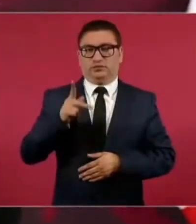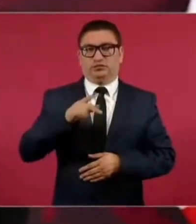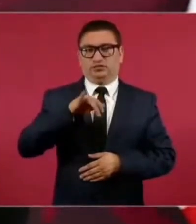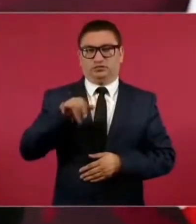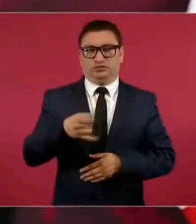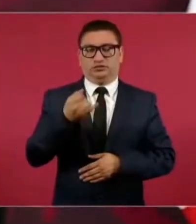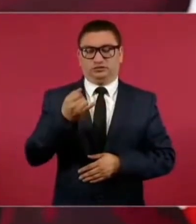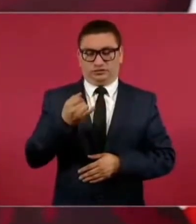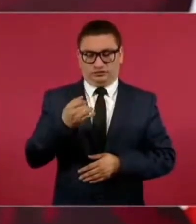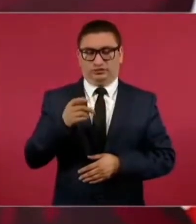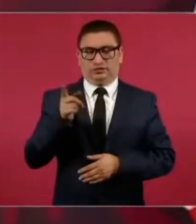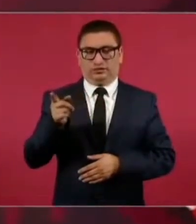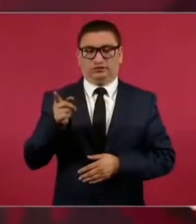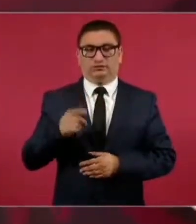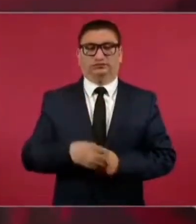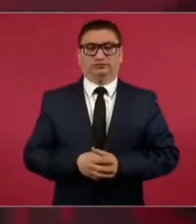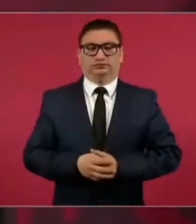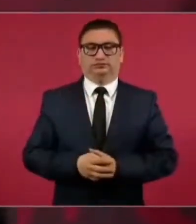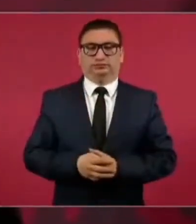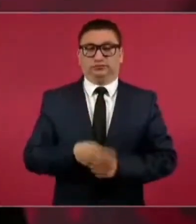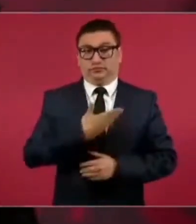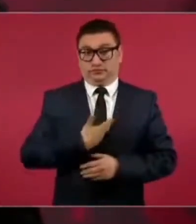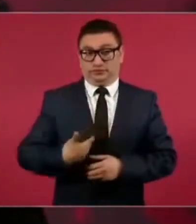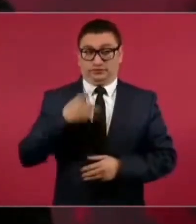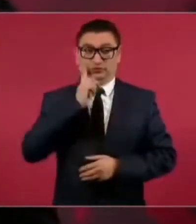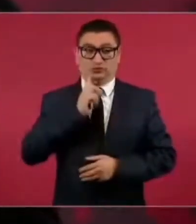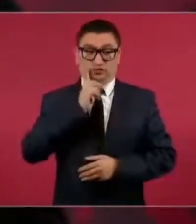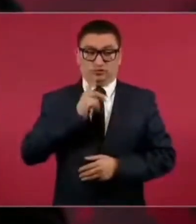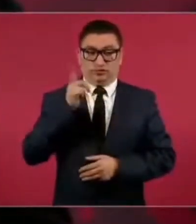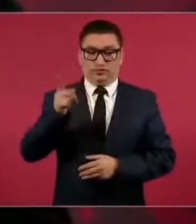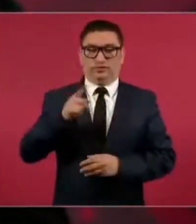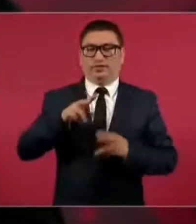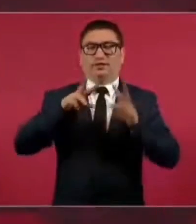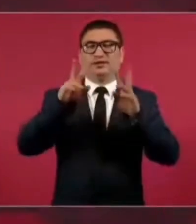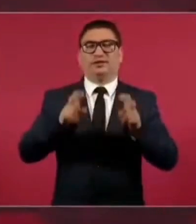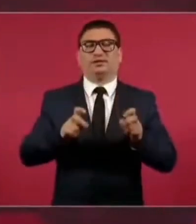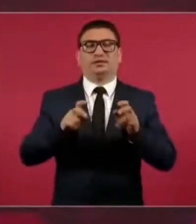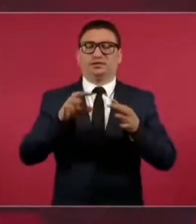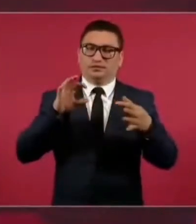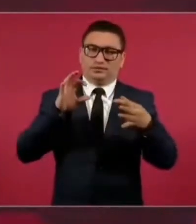y esto tiene que ver con la dignidad,